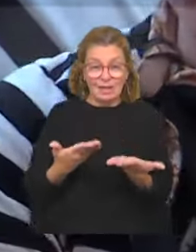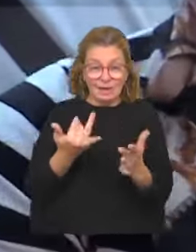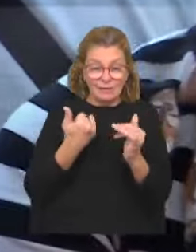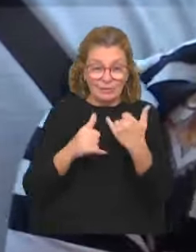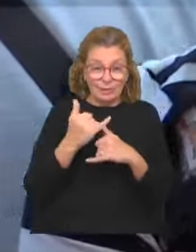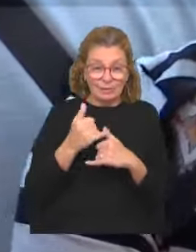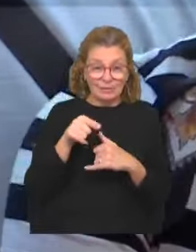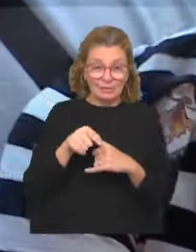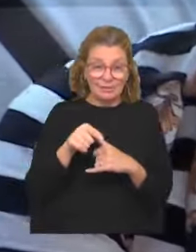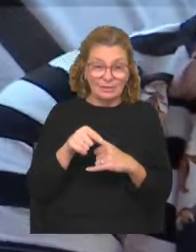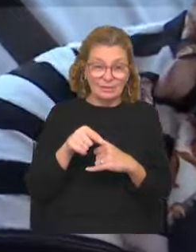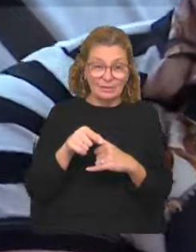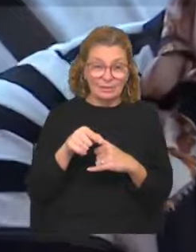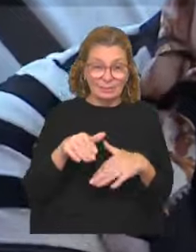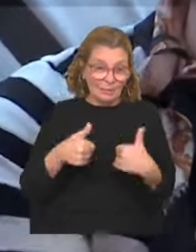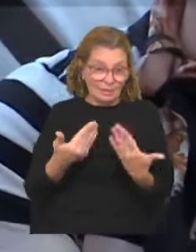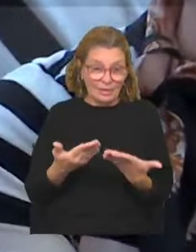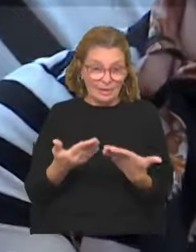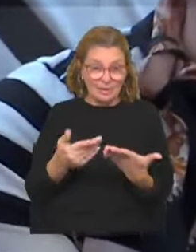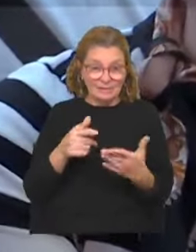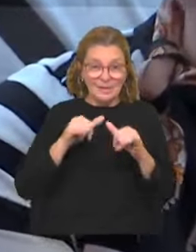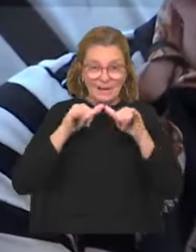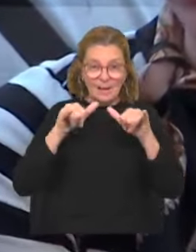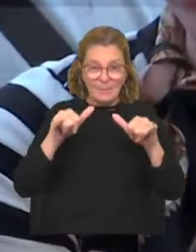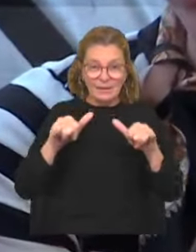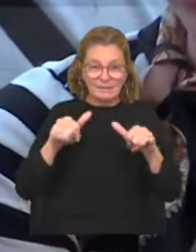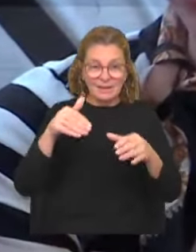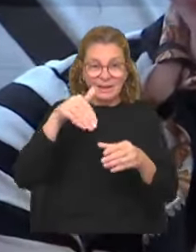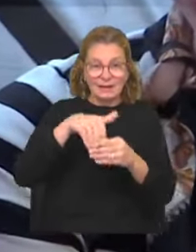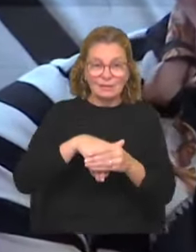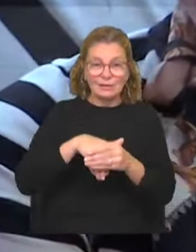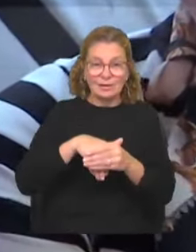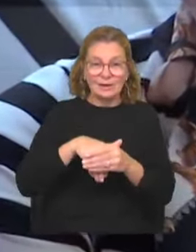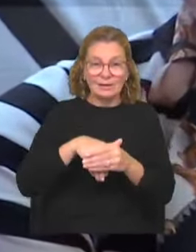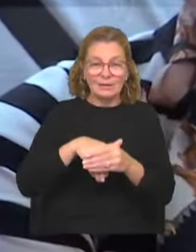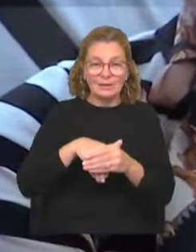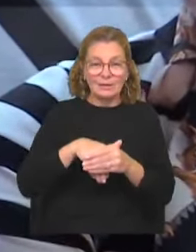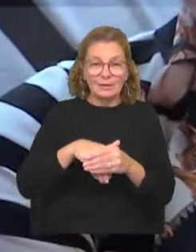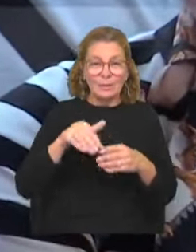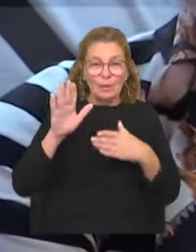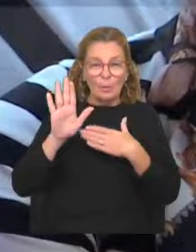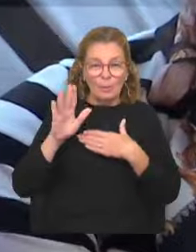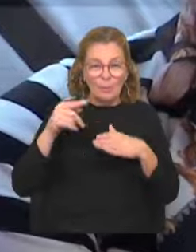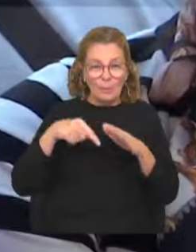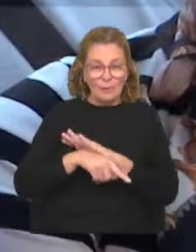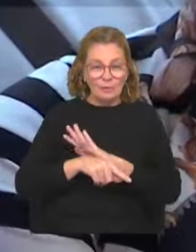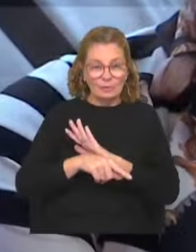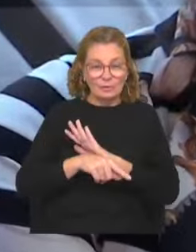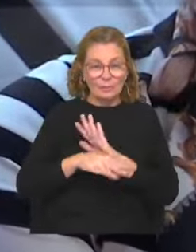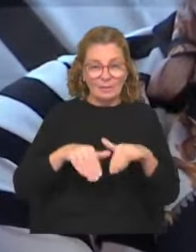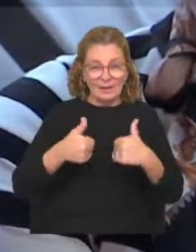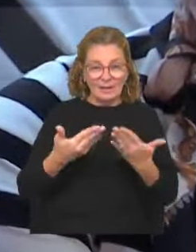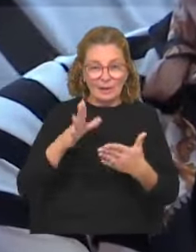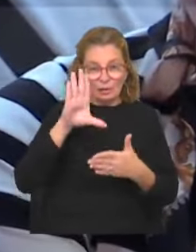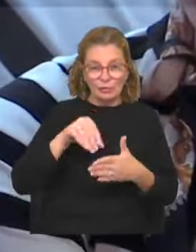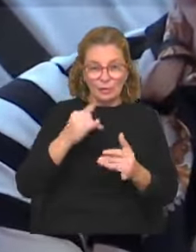que es lo que debería ser que esta campaña electoral hubiera un compromiso profundo para entregar